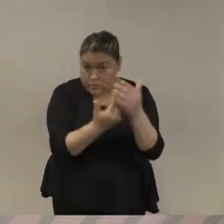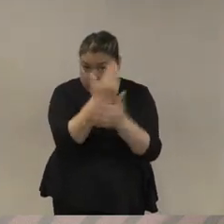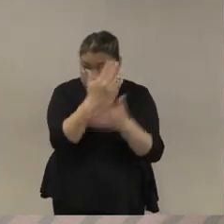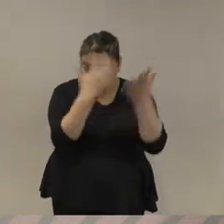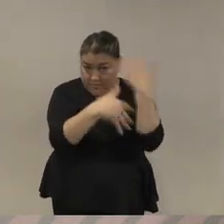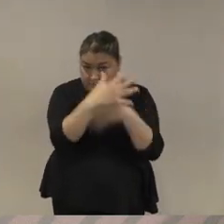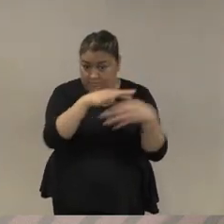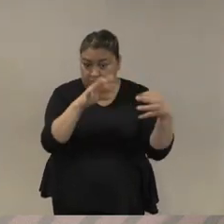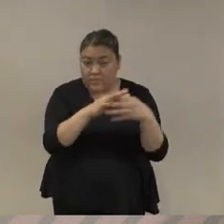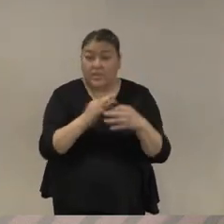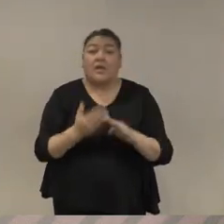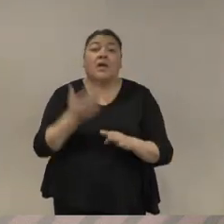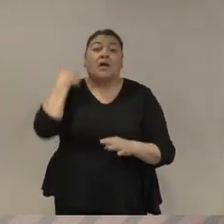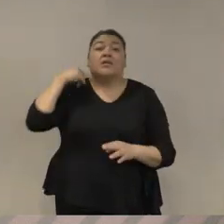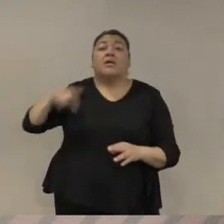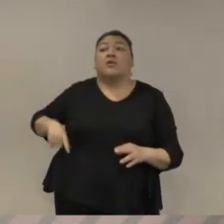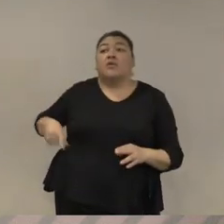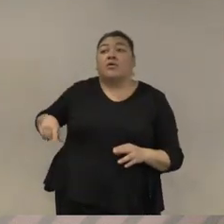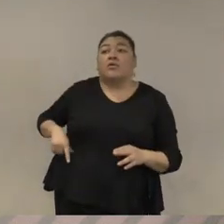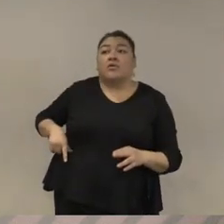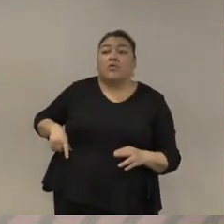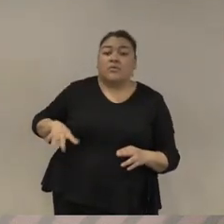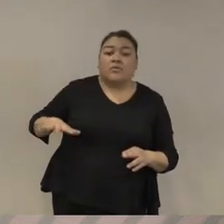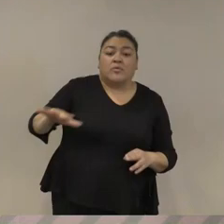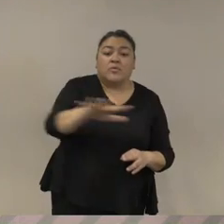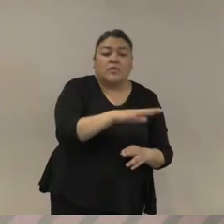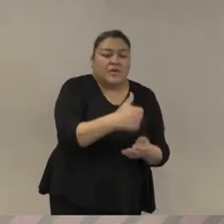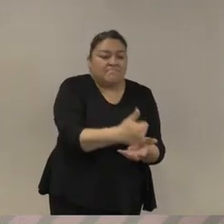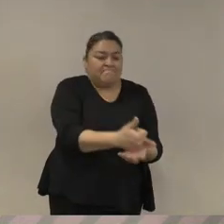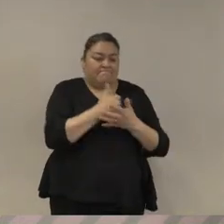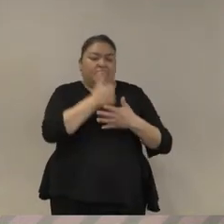es que el Estado siempre ha dependido de las fuerzas armadas